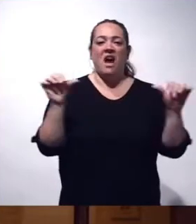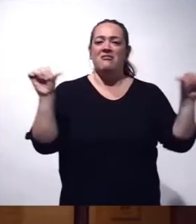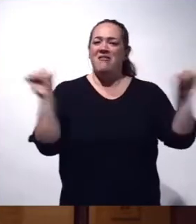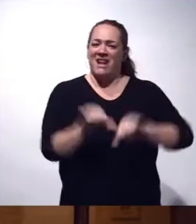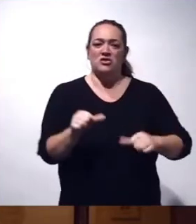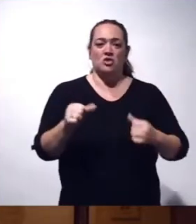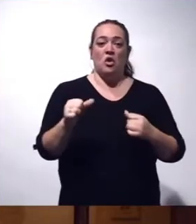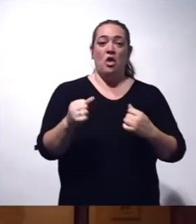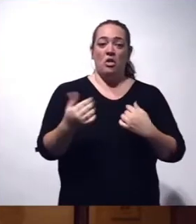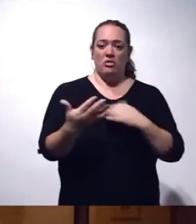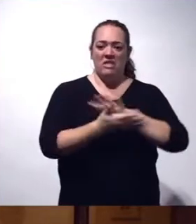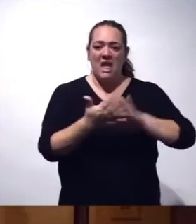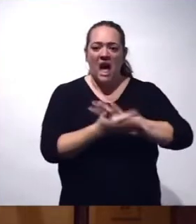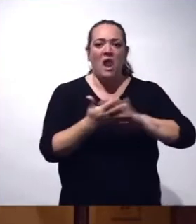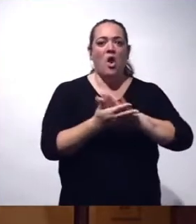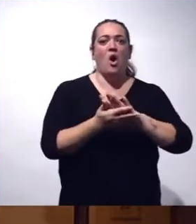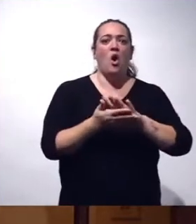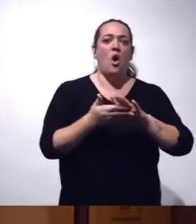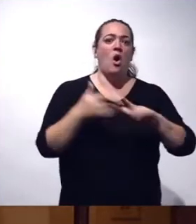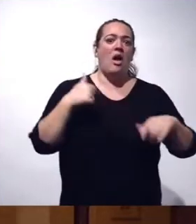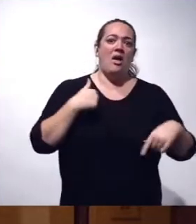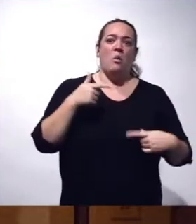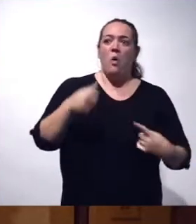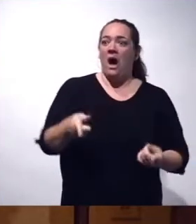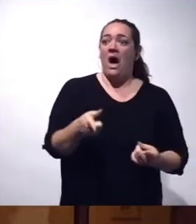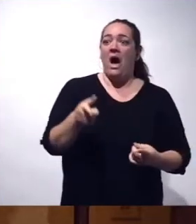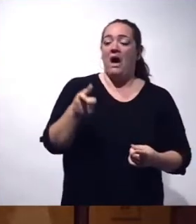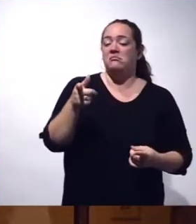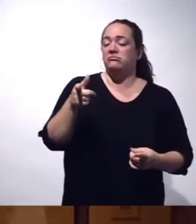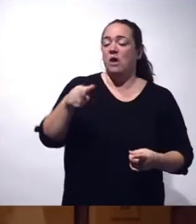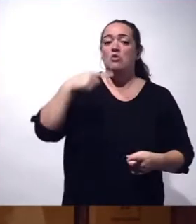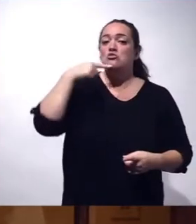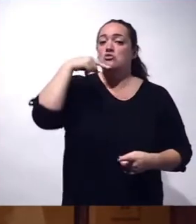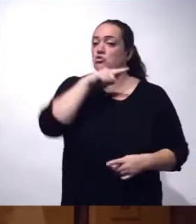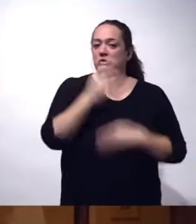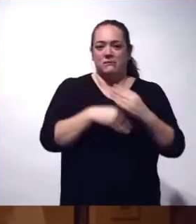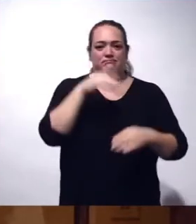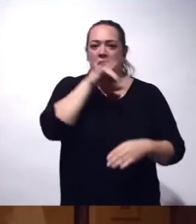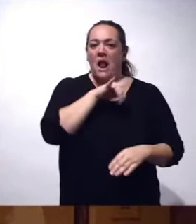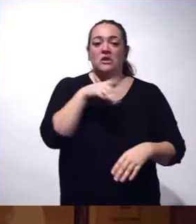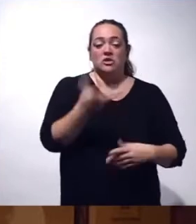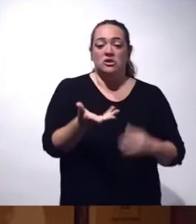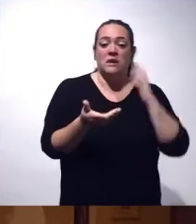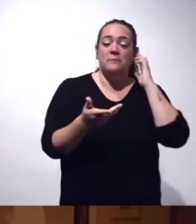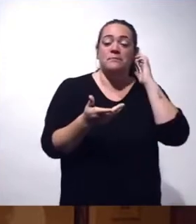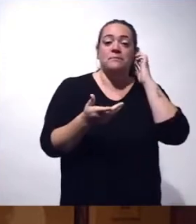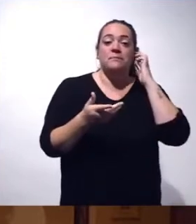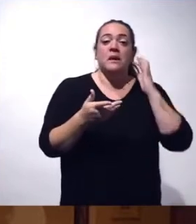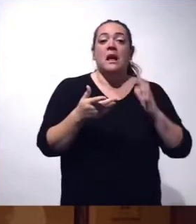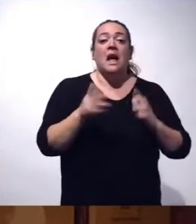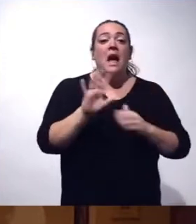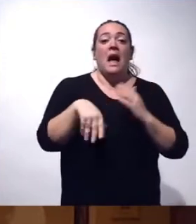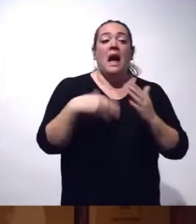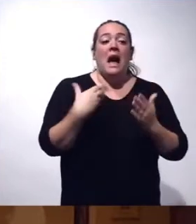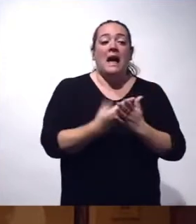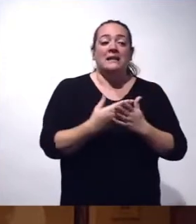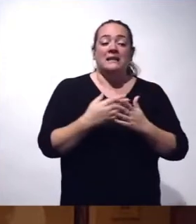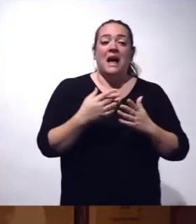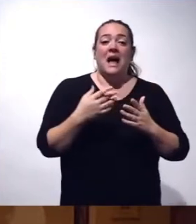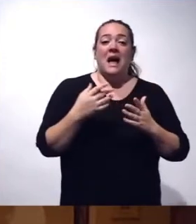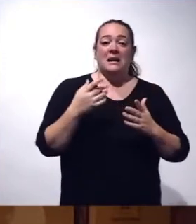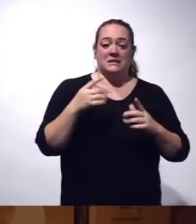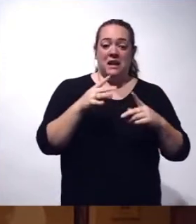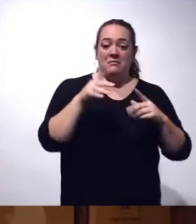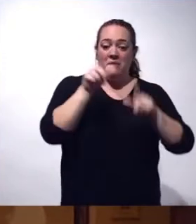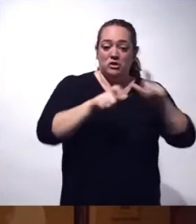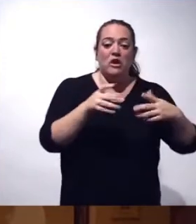vías diplomáticas imputables a Rusia. Se han intentado, por todos los demás agentes, hasta la extenuación, distintos